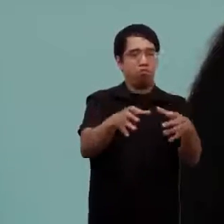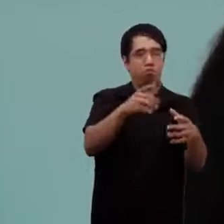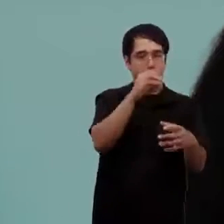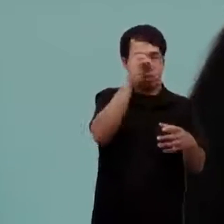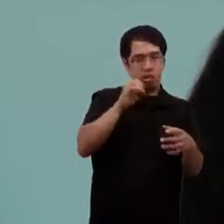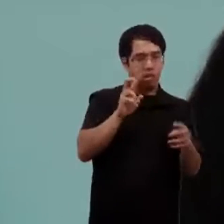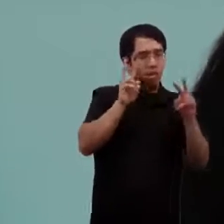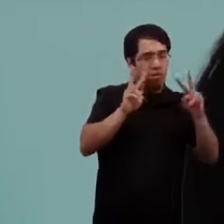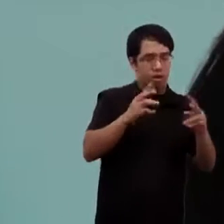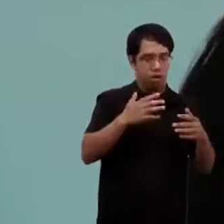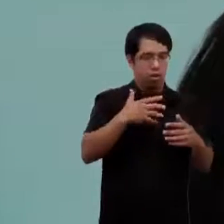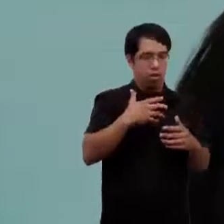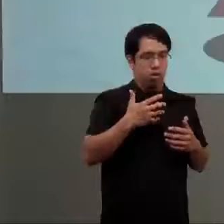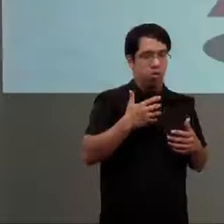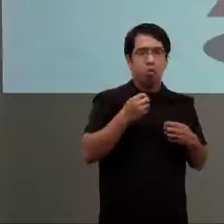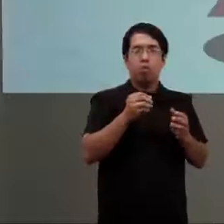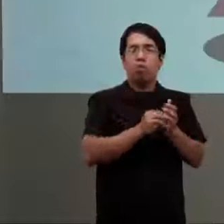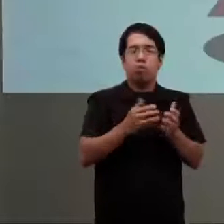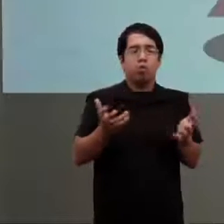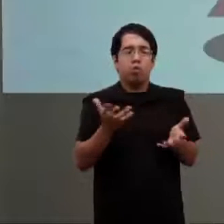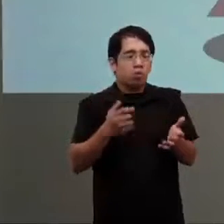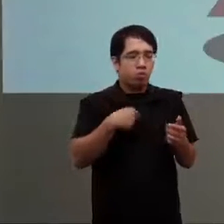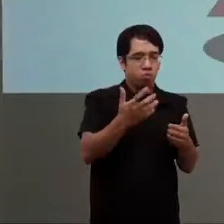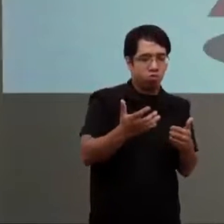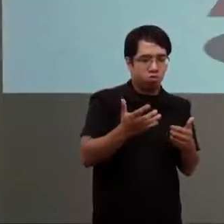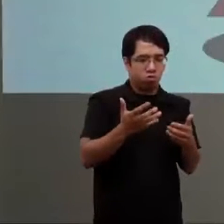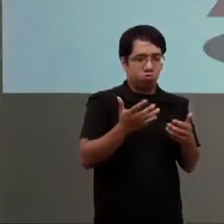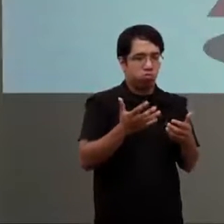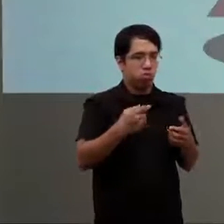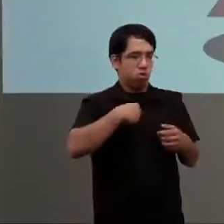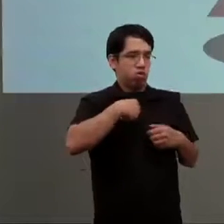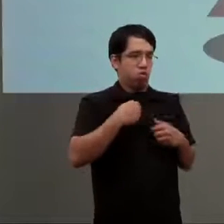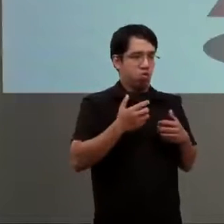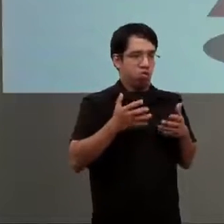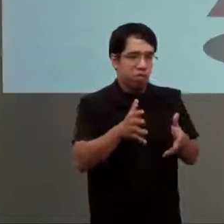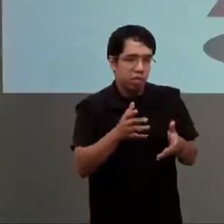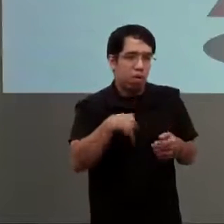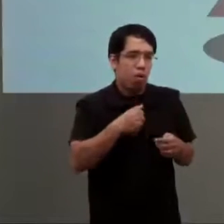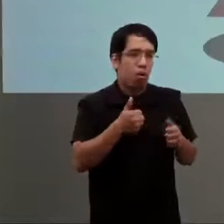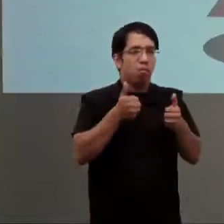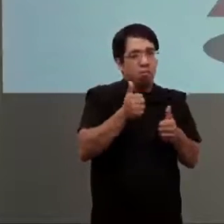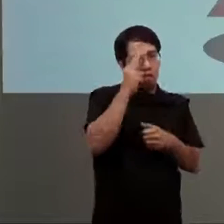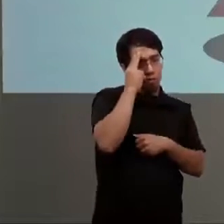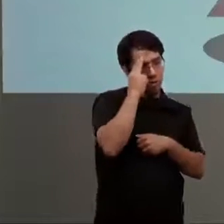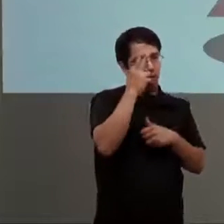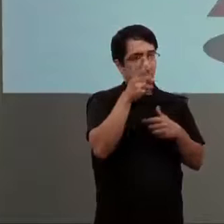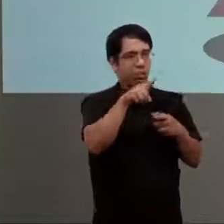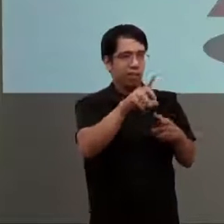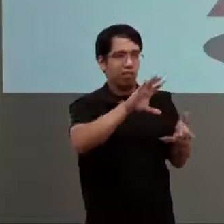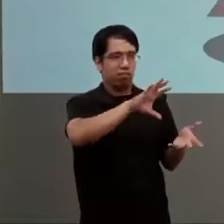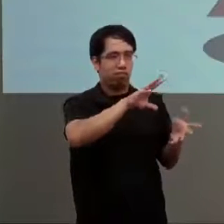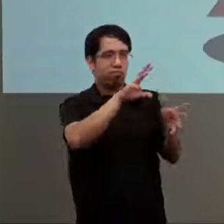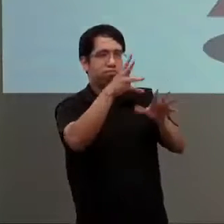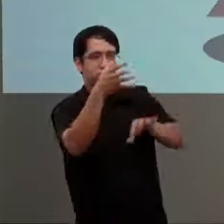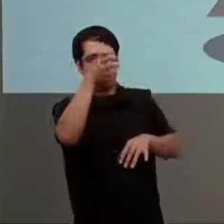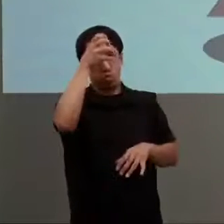la actitud hacia la persona con discapacidad finalmente define mi actuar. Entonces por un lado tenemos